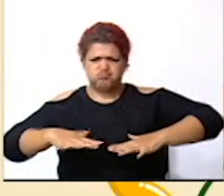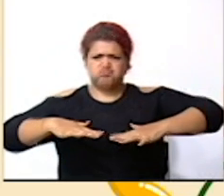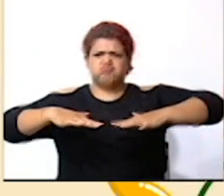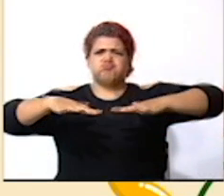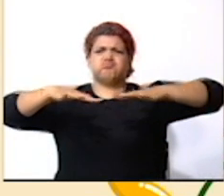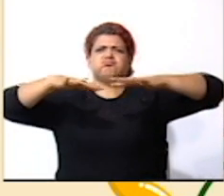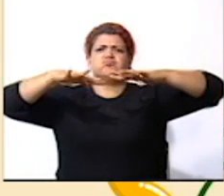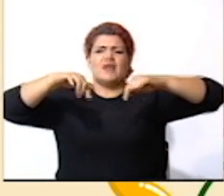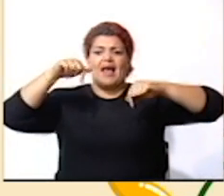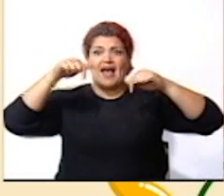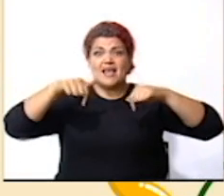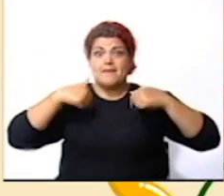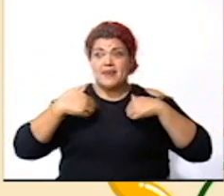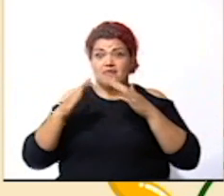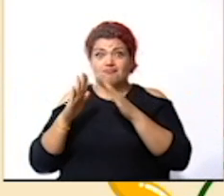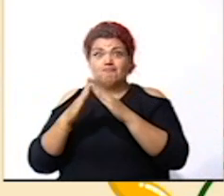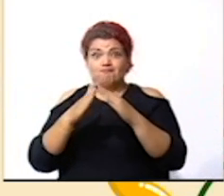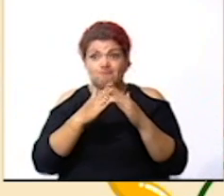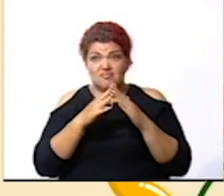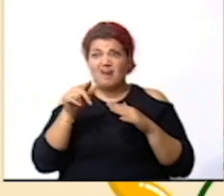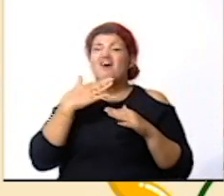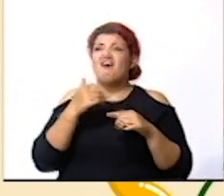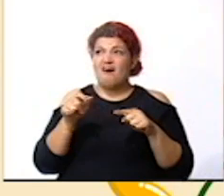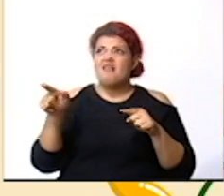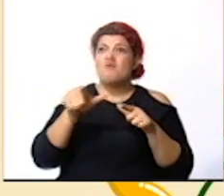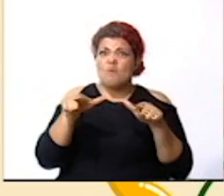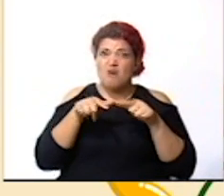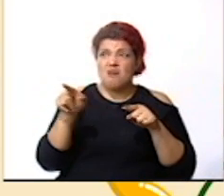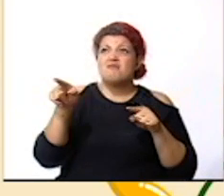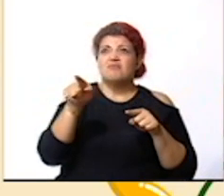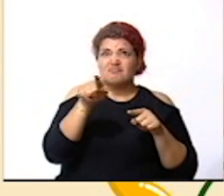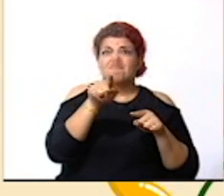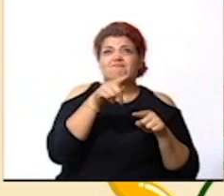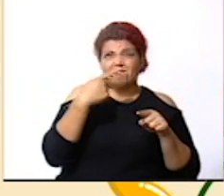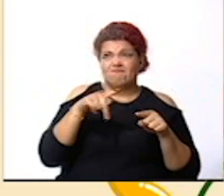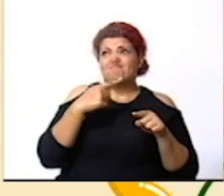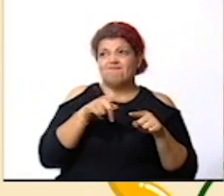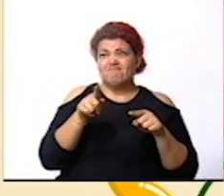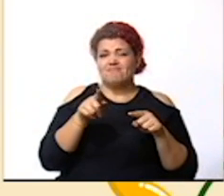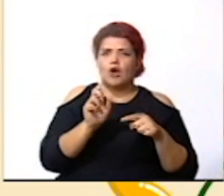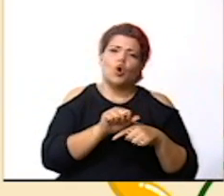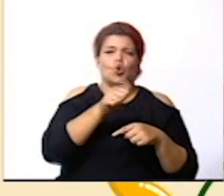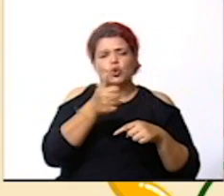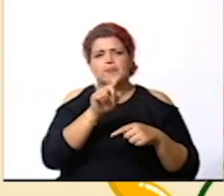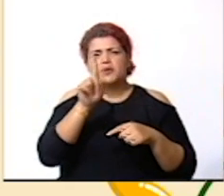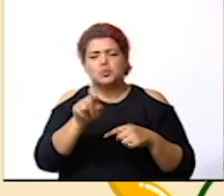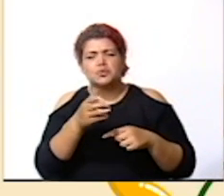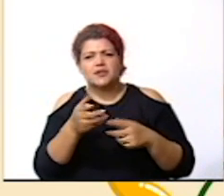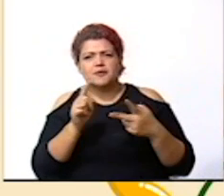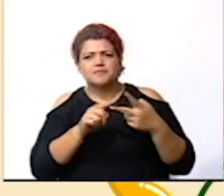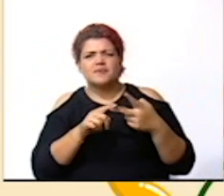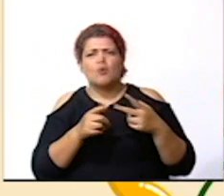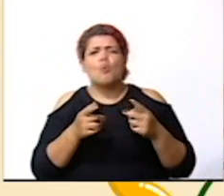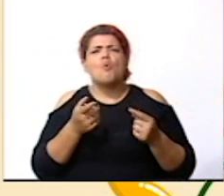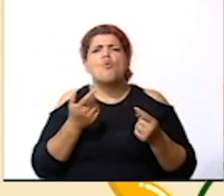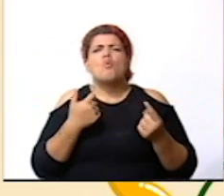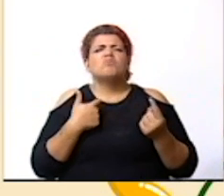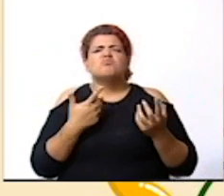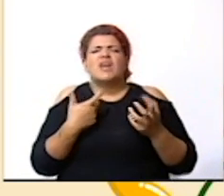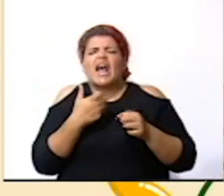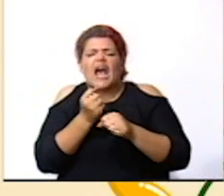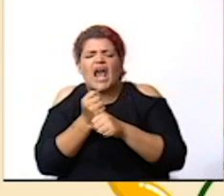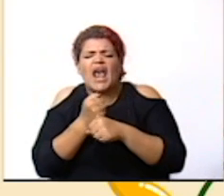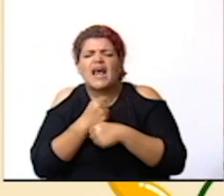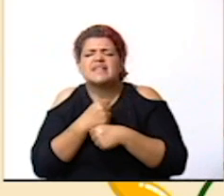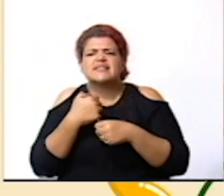existe en mi comunidad y luego la otra pregunta es cuáles acciones se pueden llevar a